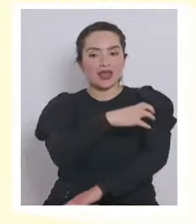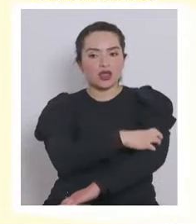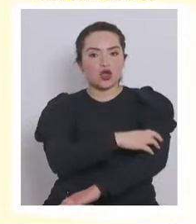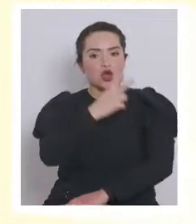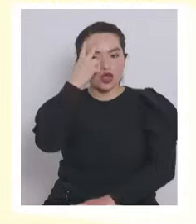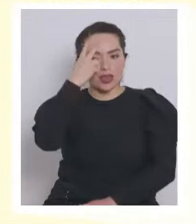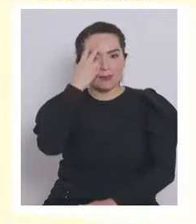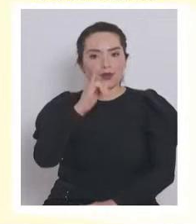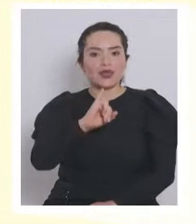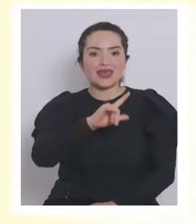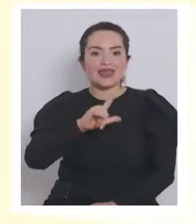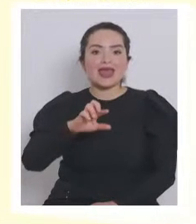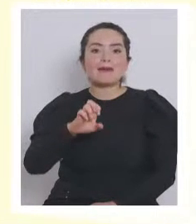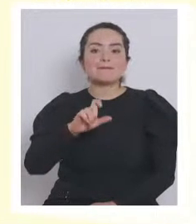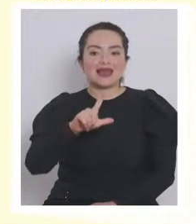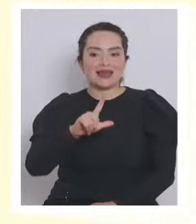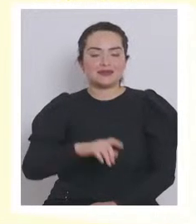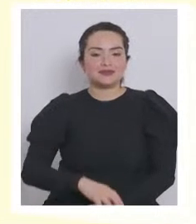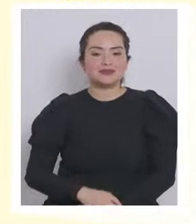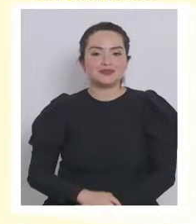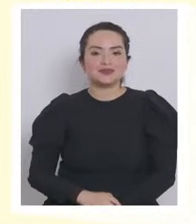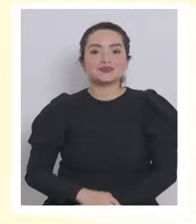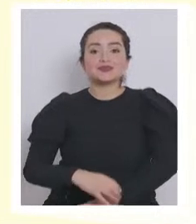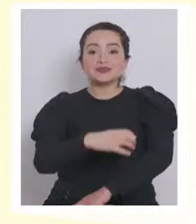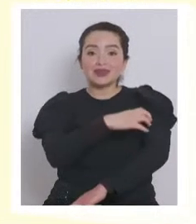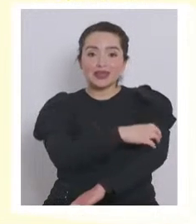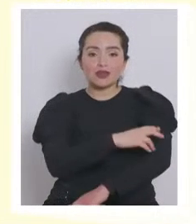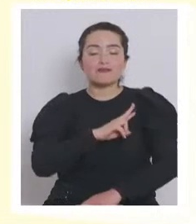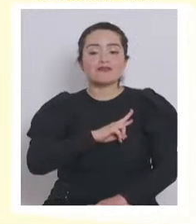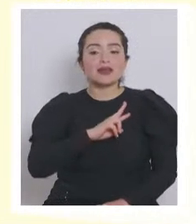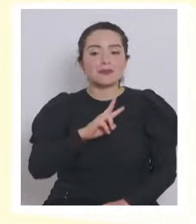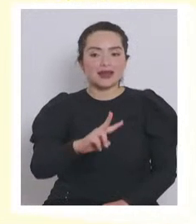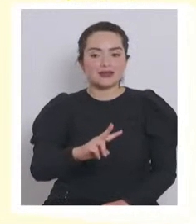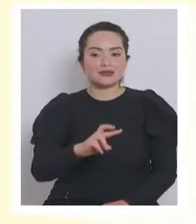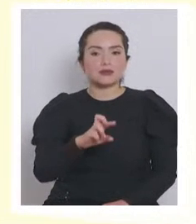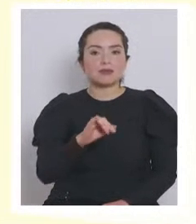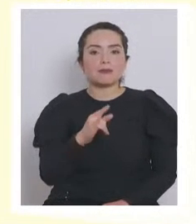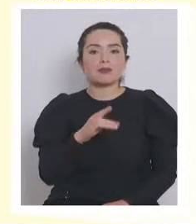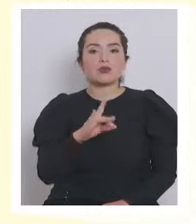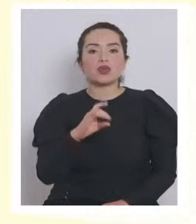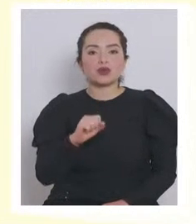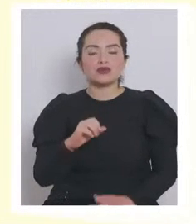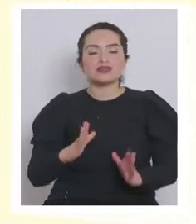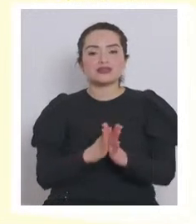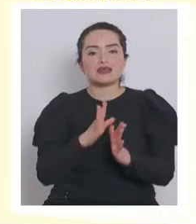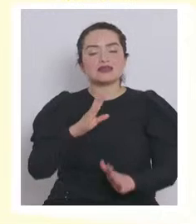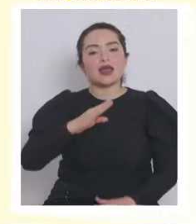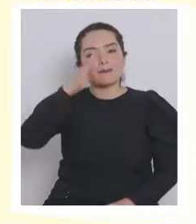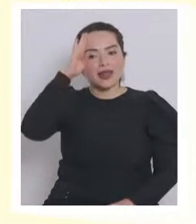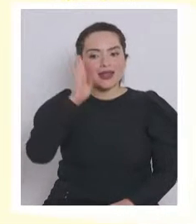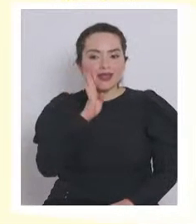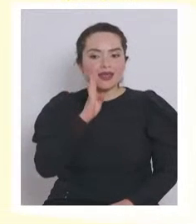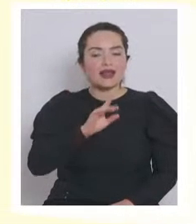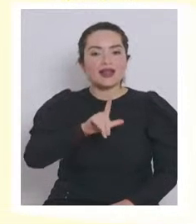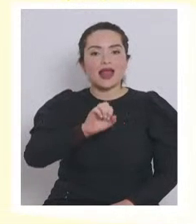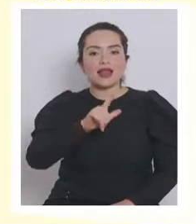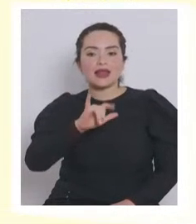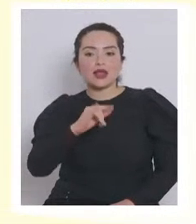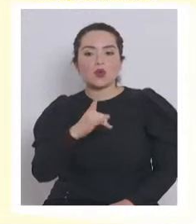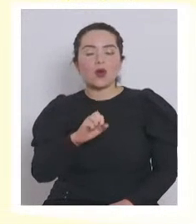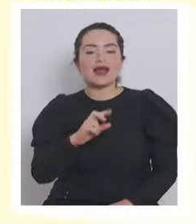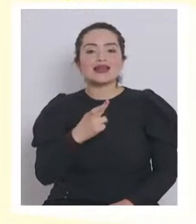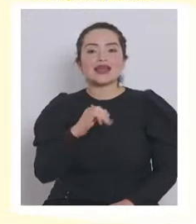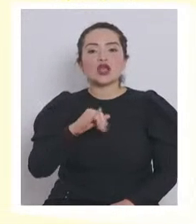de Coquimbo, Illapel. En la región de Valparaíso, Papudo, Santa María, La Ligua,